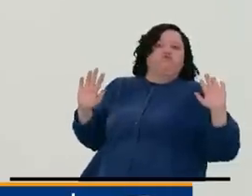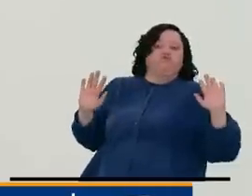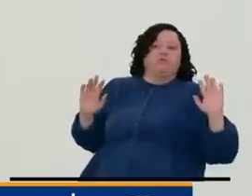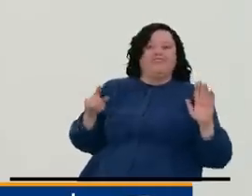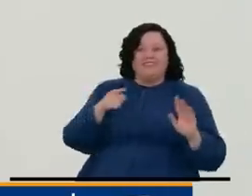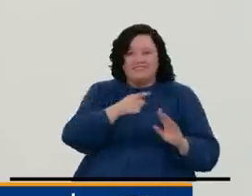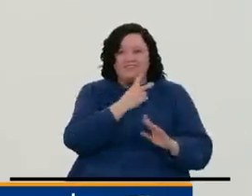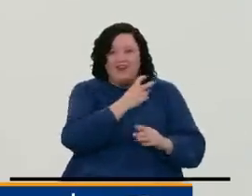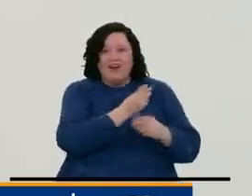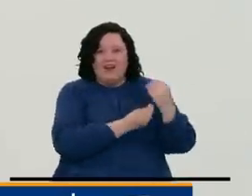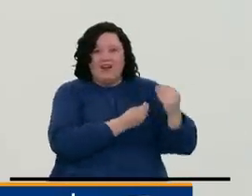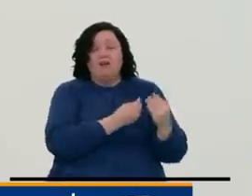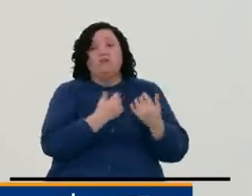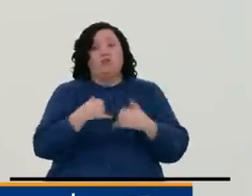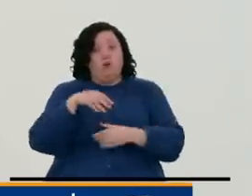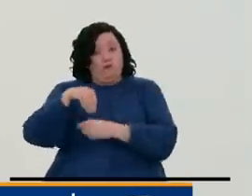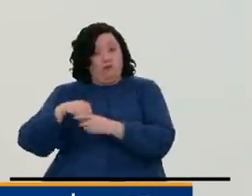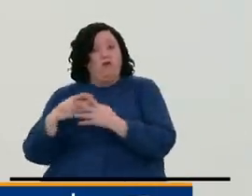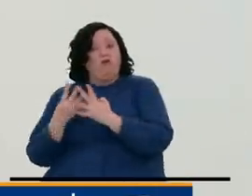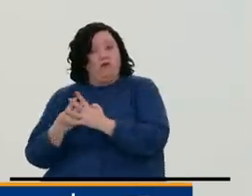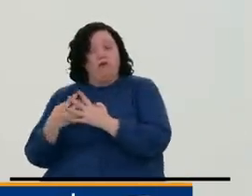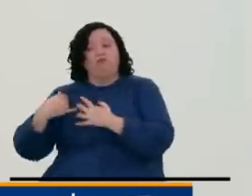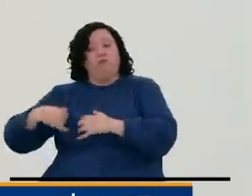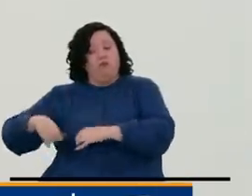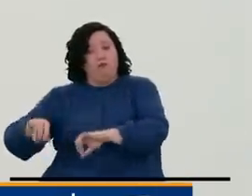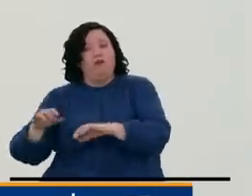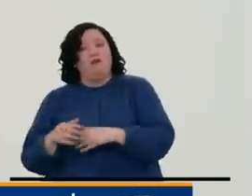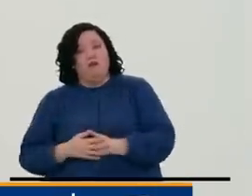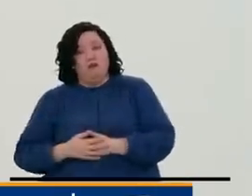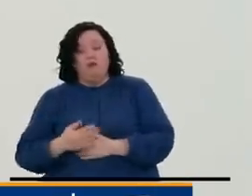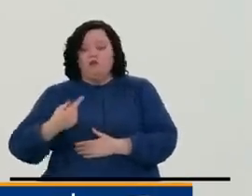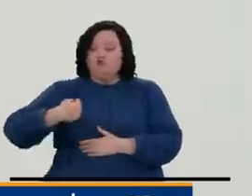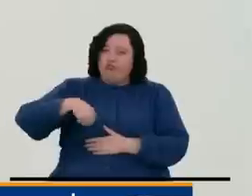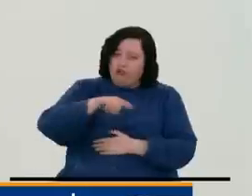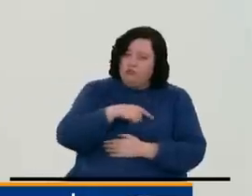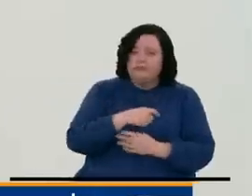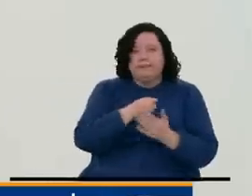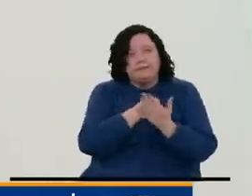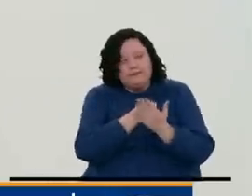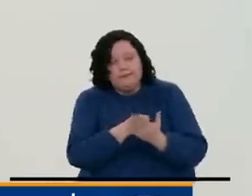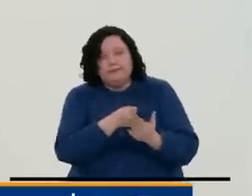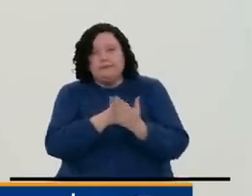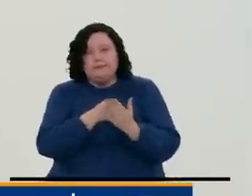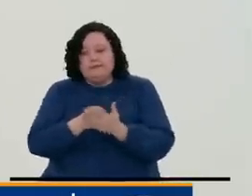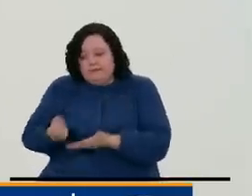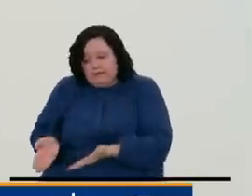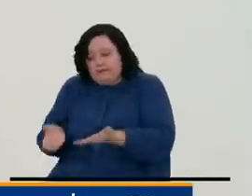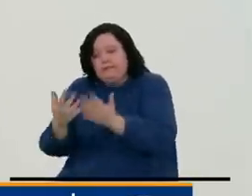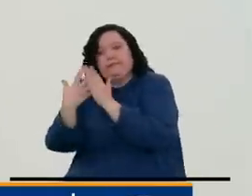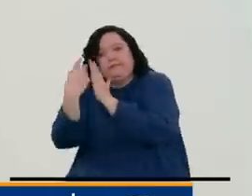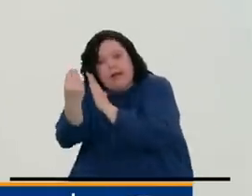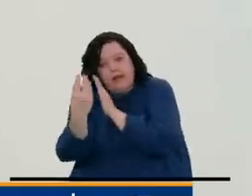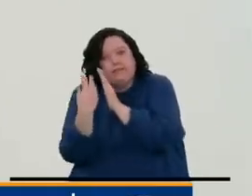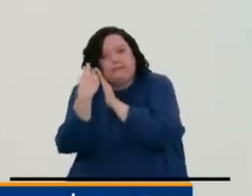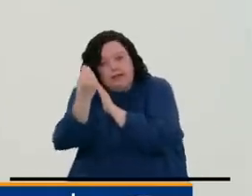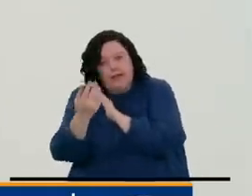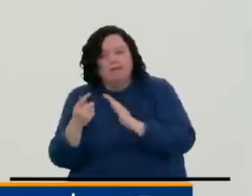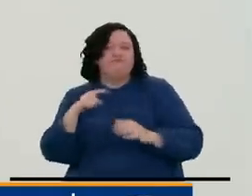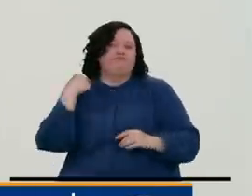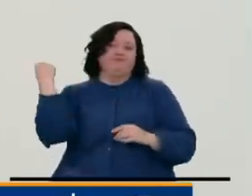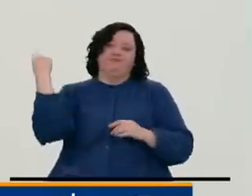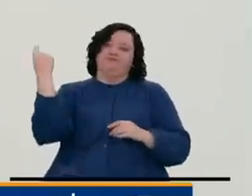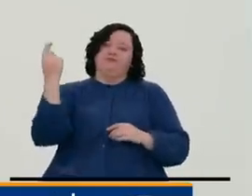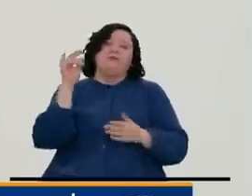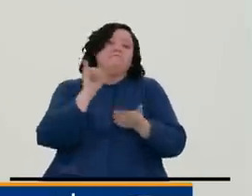Y siguen en la cárcel, a pesar de que nosotros intentamos una salida que fracasó